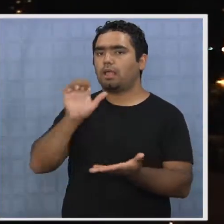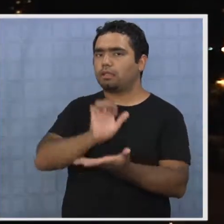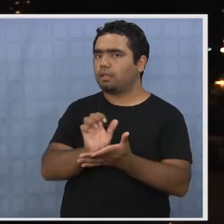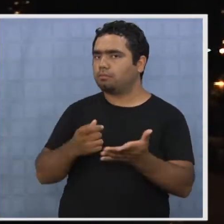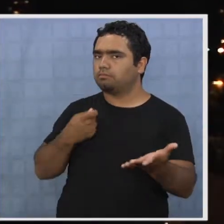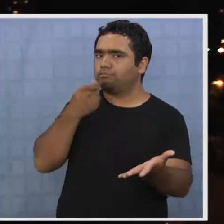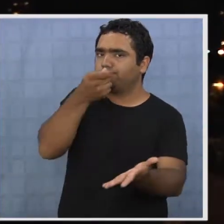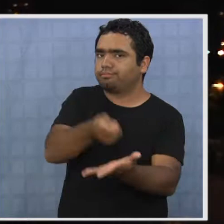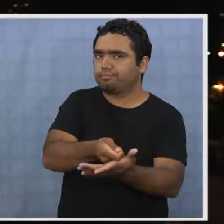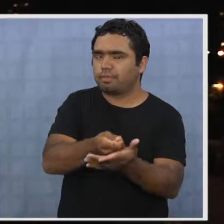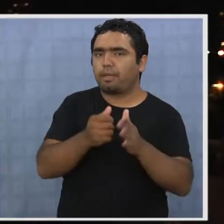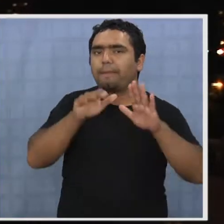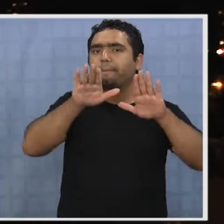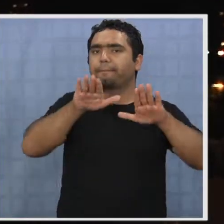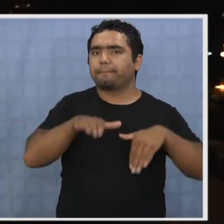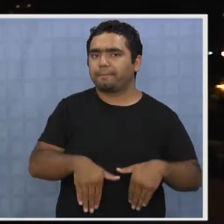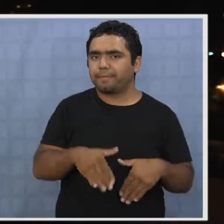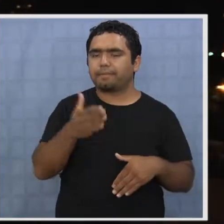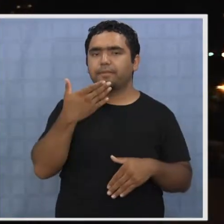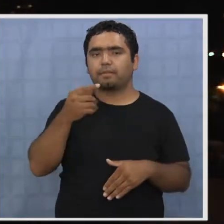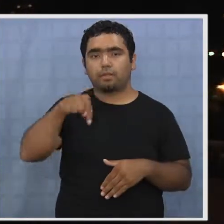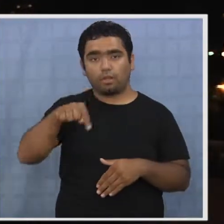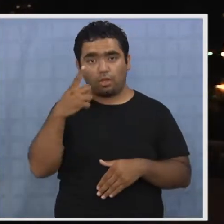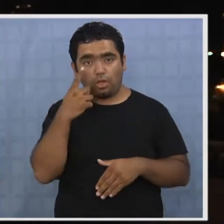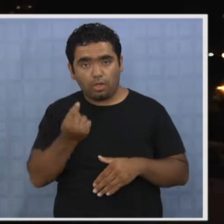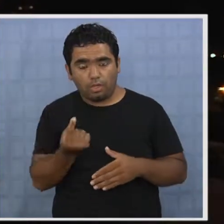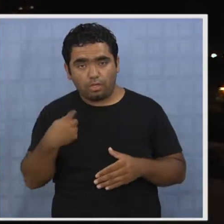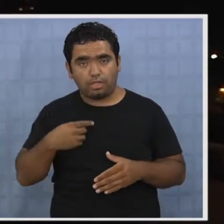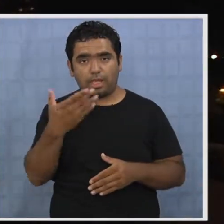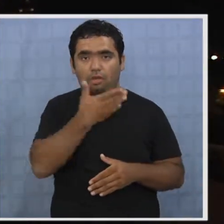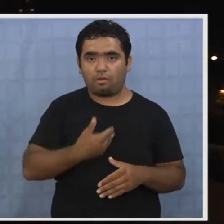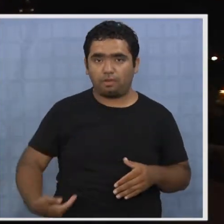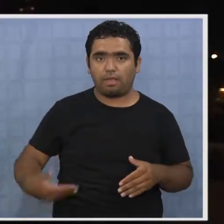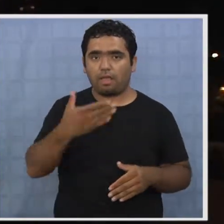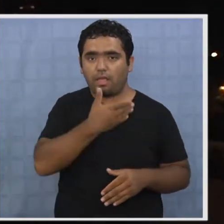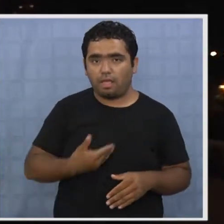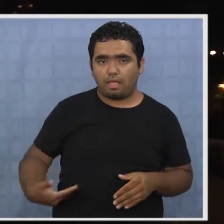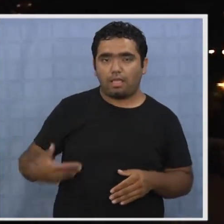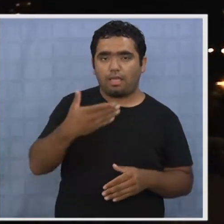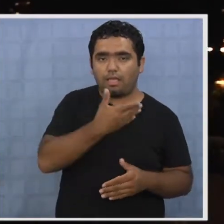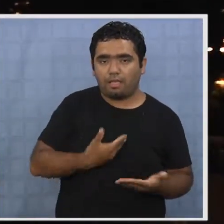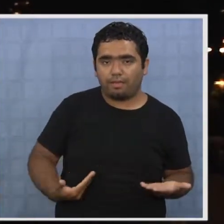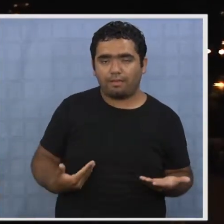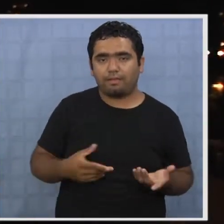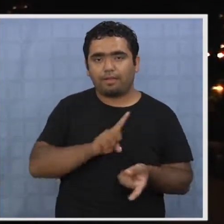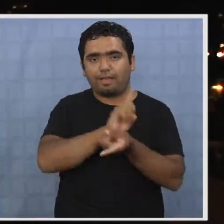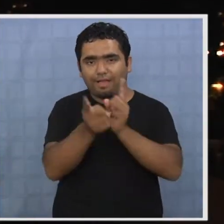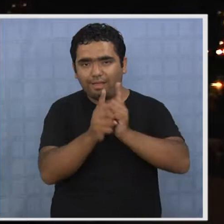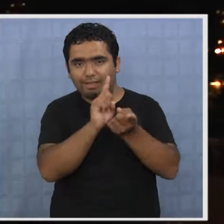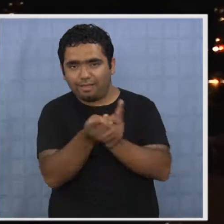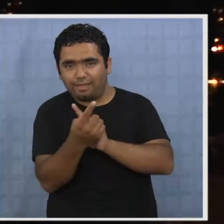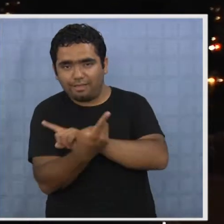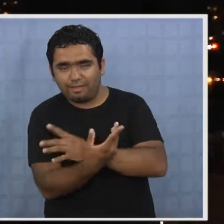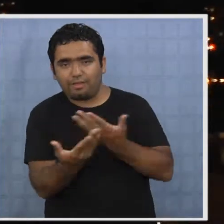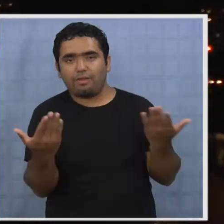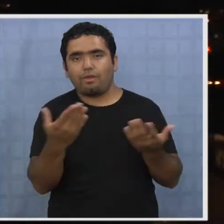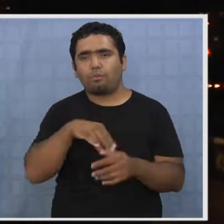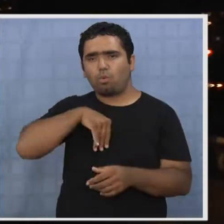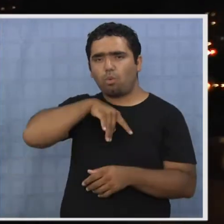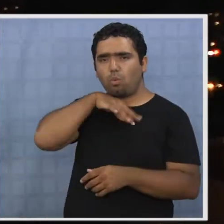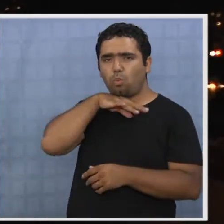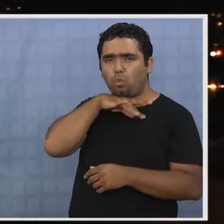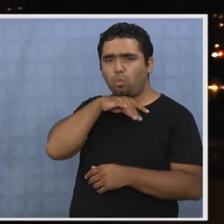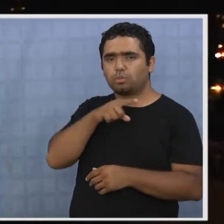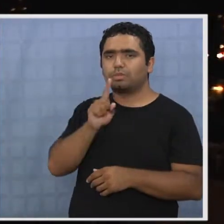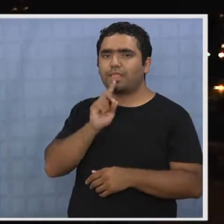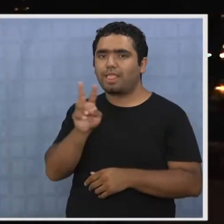Con la misma regulación de hoy, que no puede depender de los gobiernos de turno, ni ellos pueden hacer uso del canal para su beneficio,